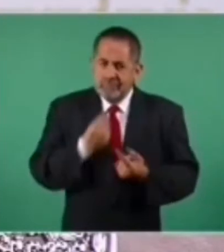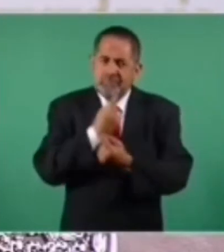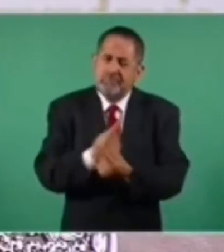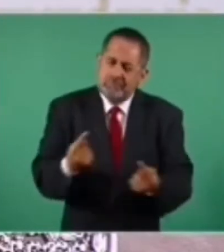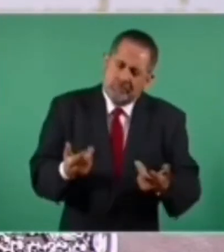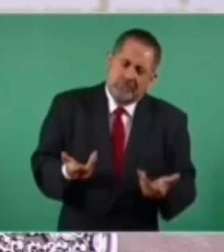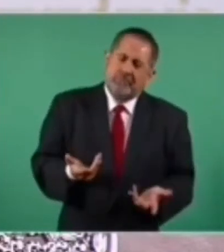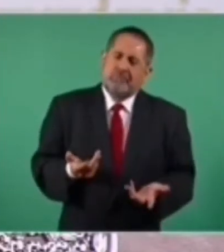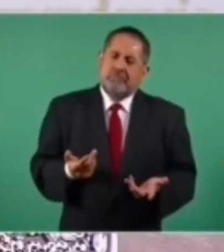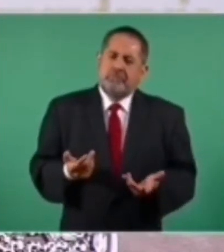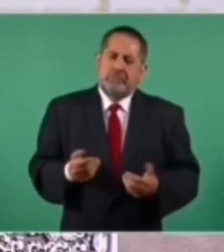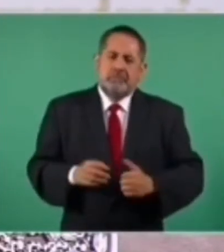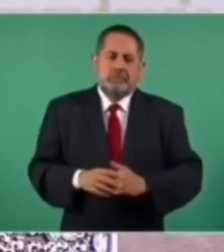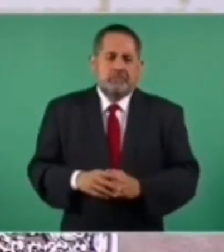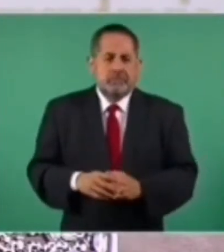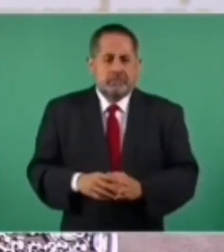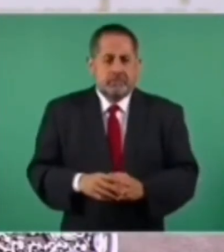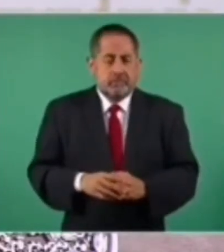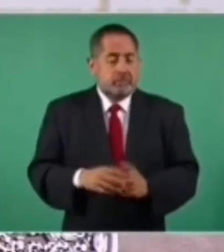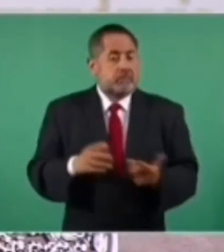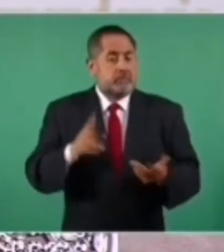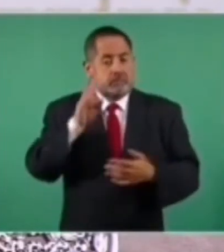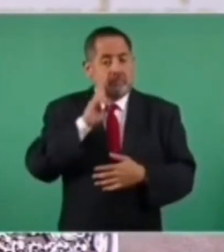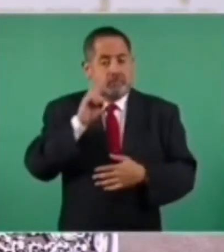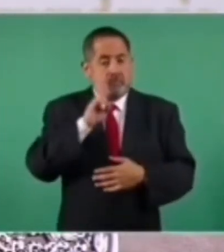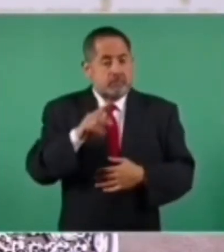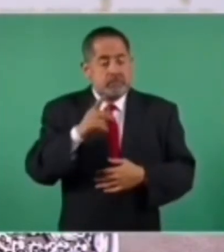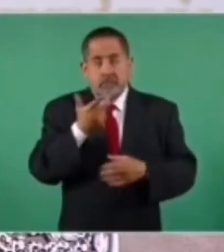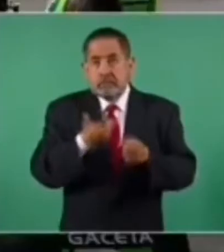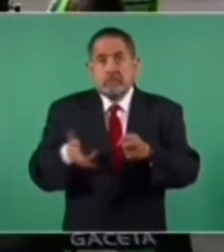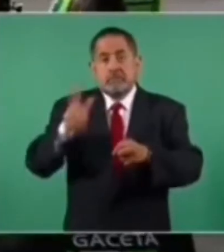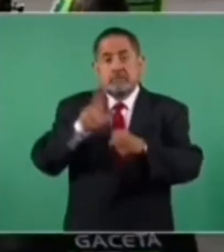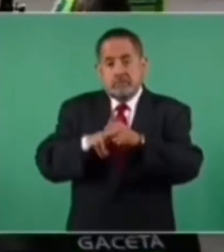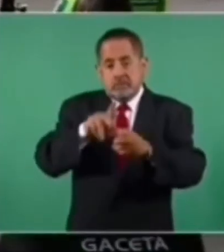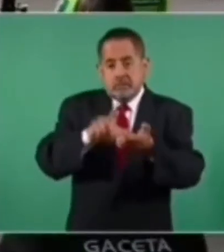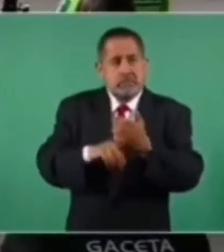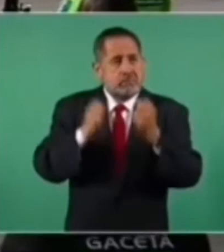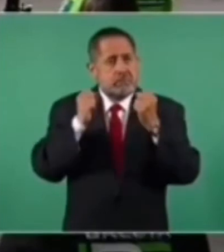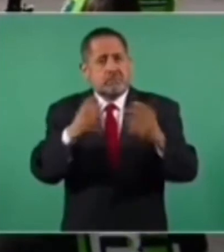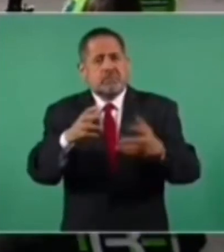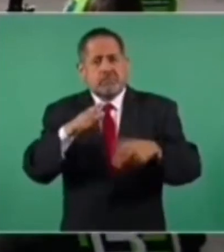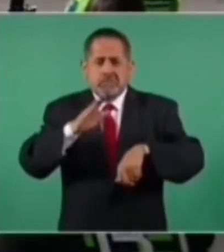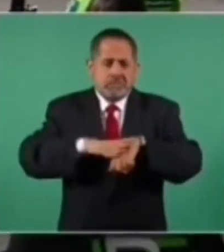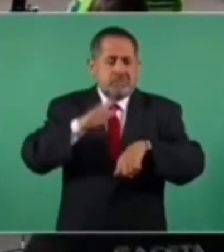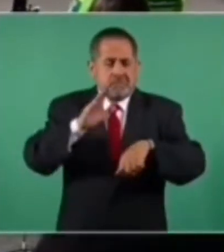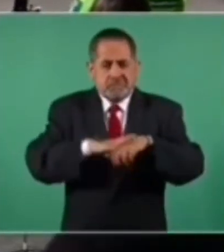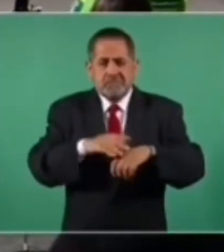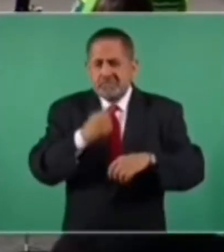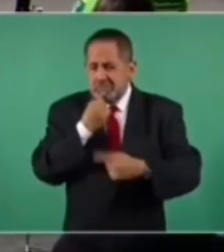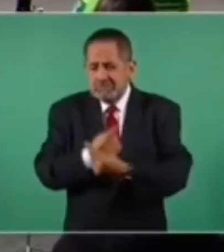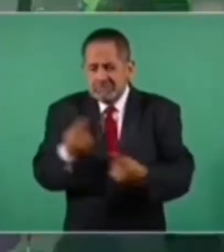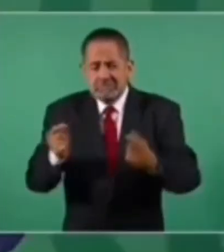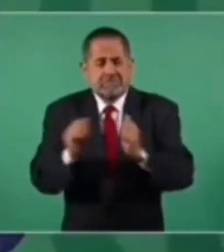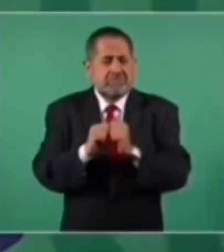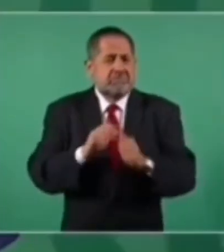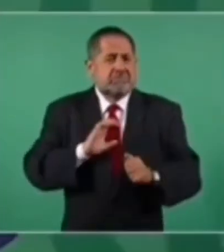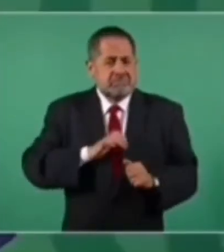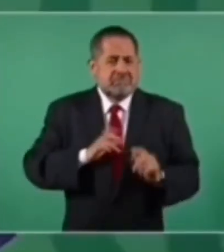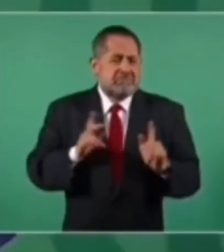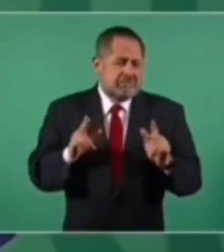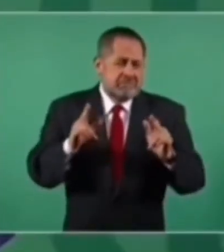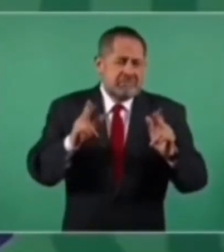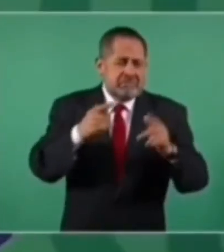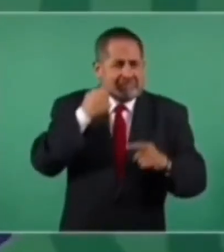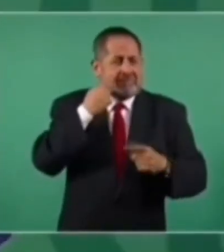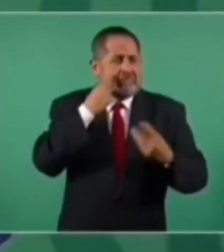niños. Podemos probar en los hospitales cada vez más enfermos de cáncer. Entonces,